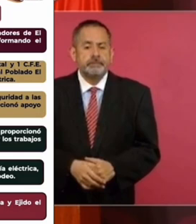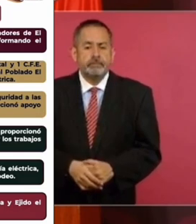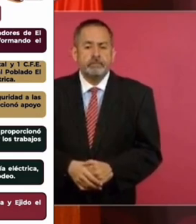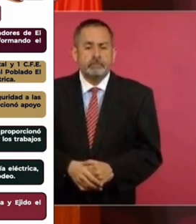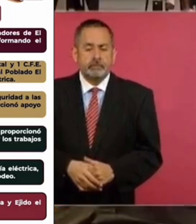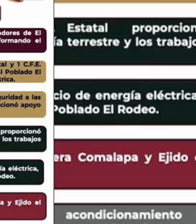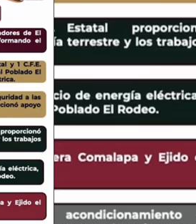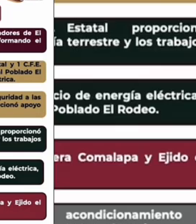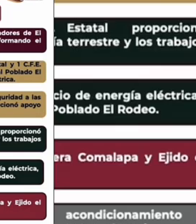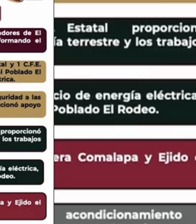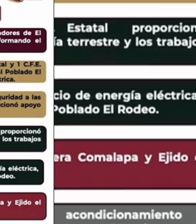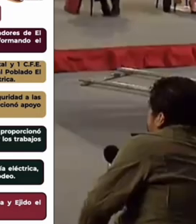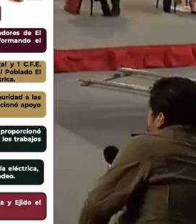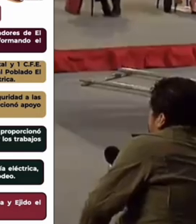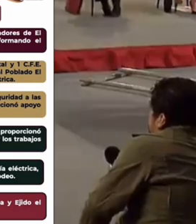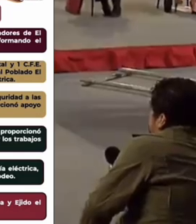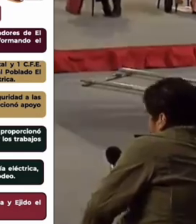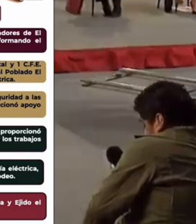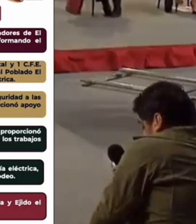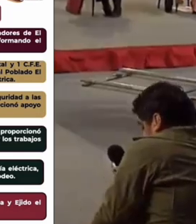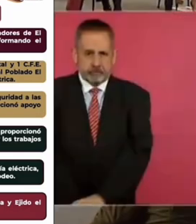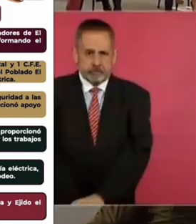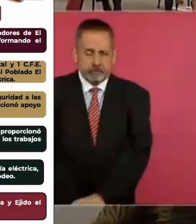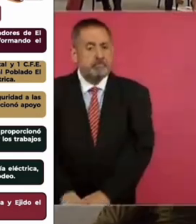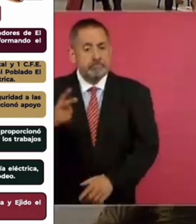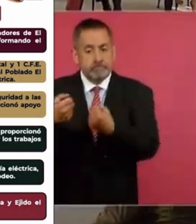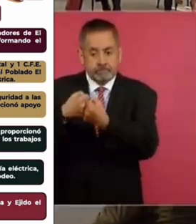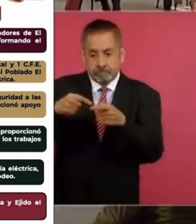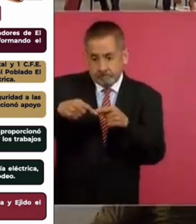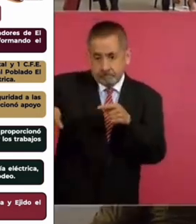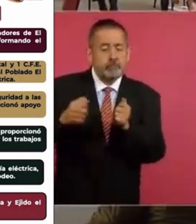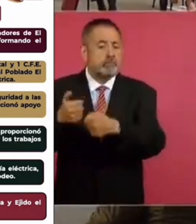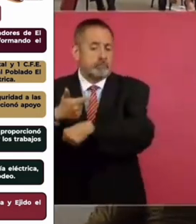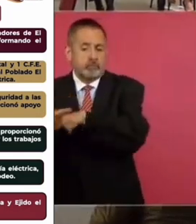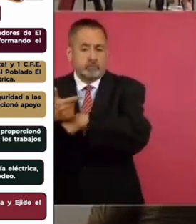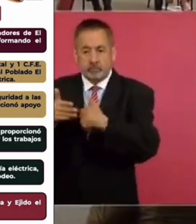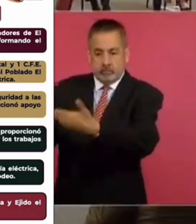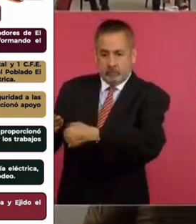Es interesante. Esta es la frontera con Guatemala.